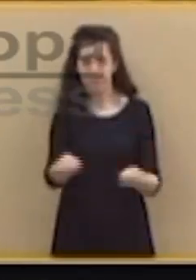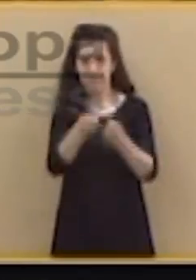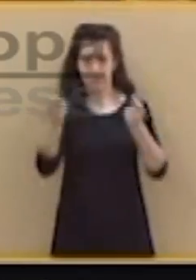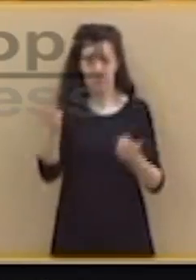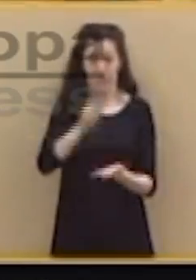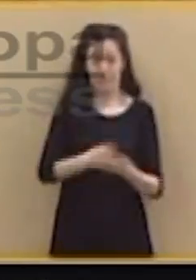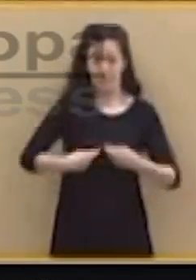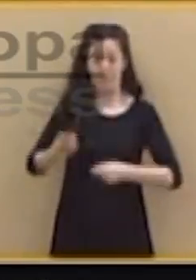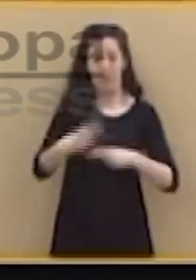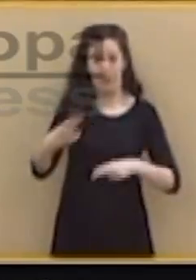No hay derecho.